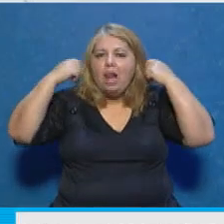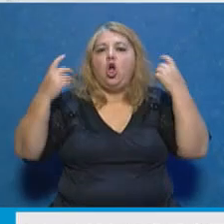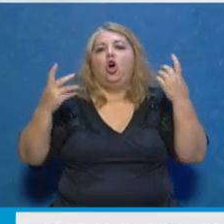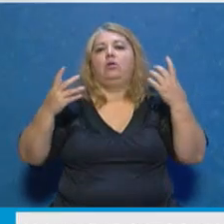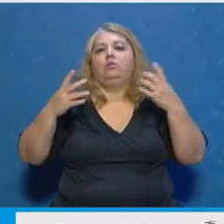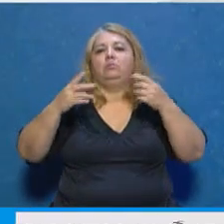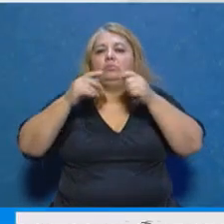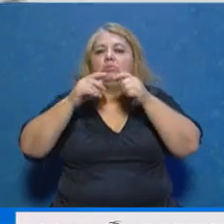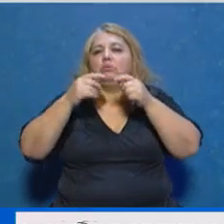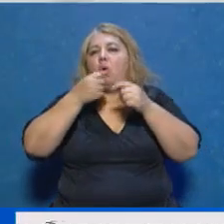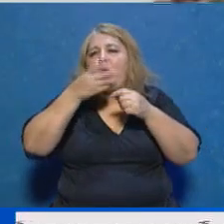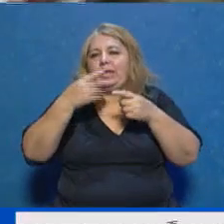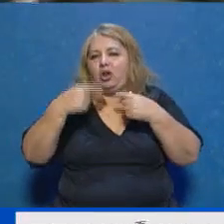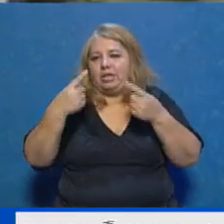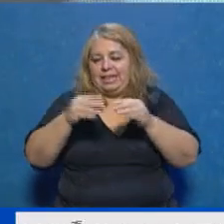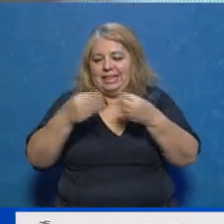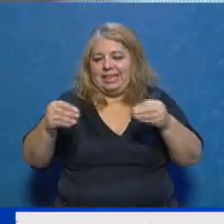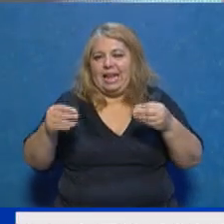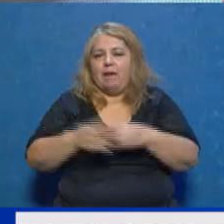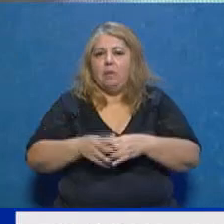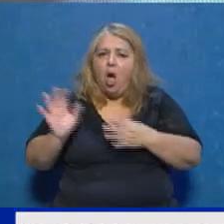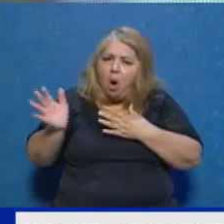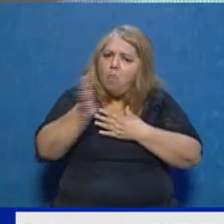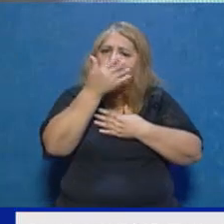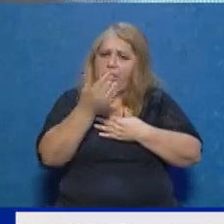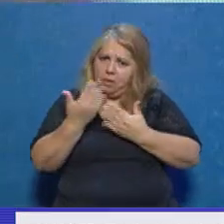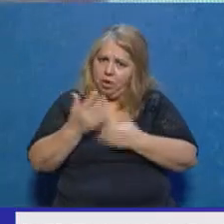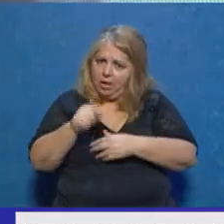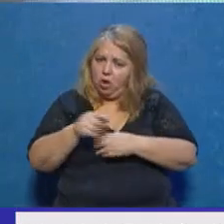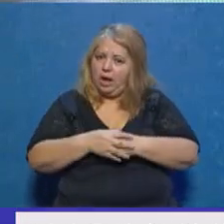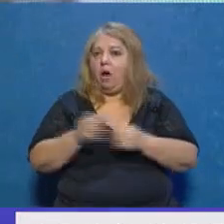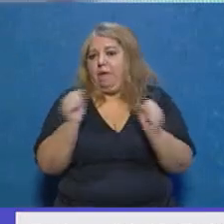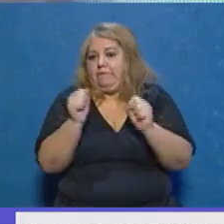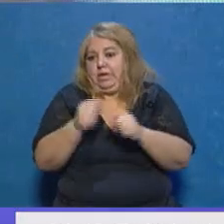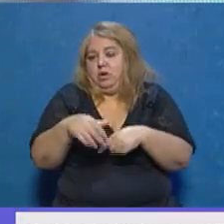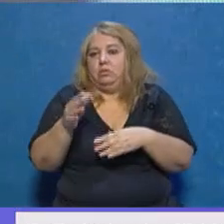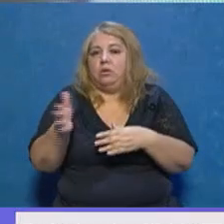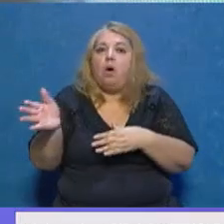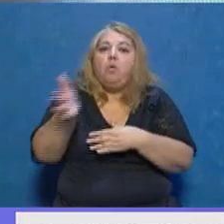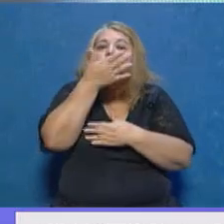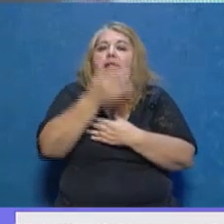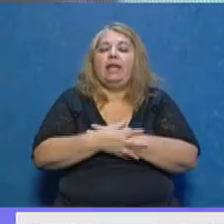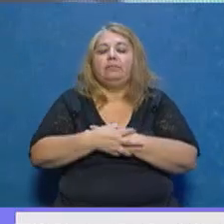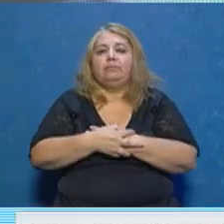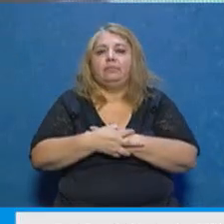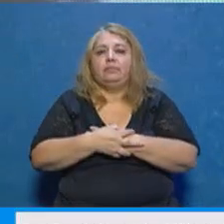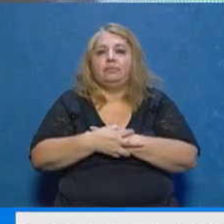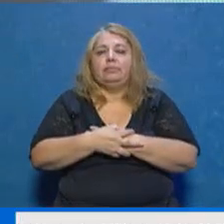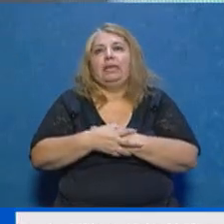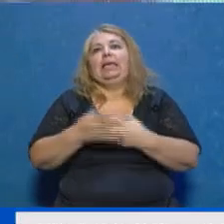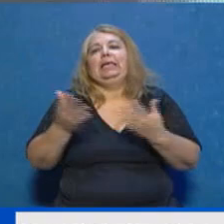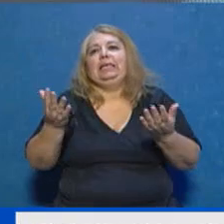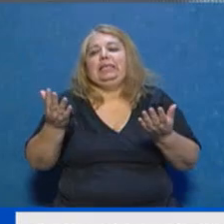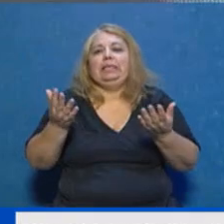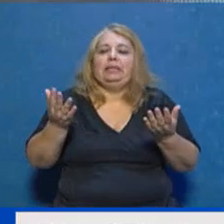personal de salud. ¿Y sirve la bufanda ahora que ya está por venir el frío? Sí, la bufanda sería algo digamos